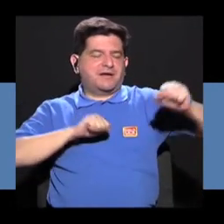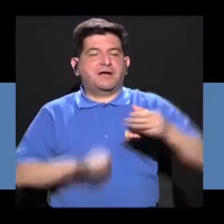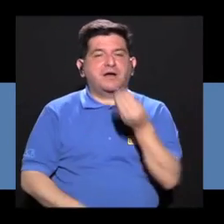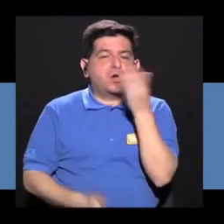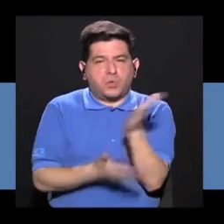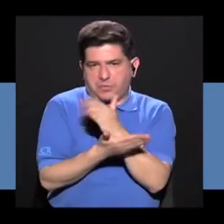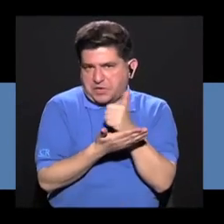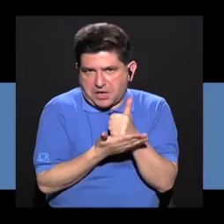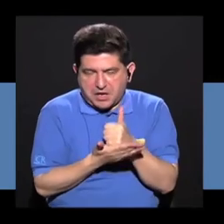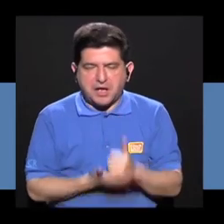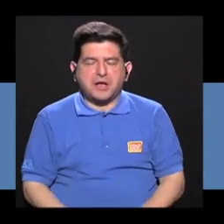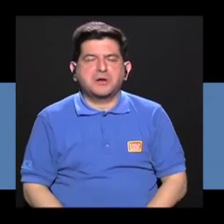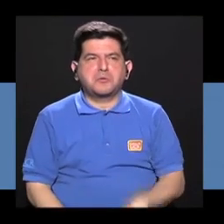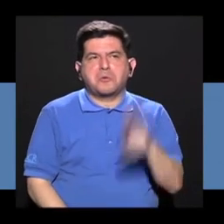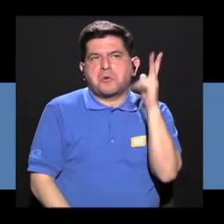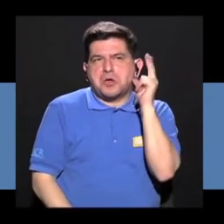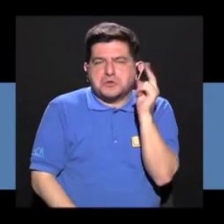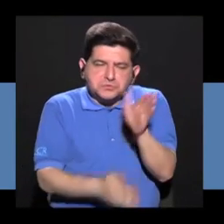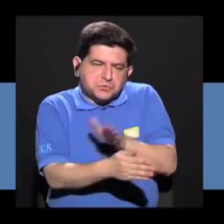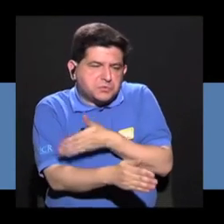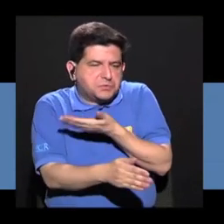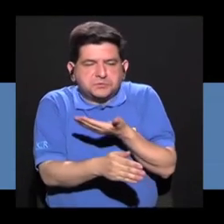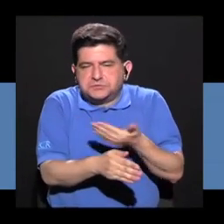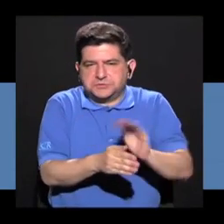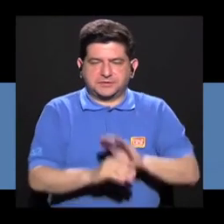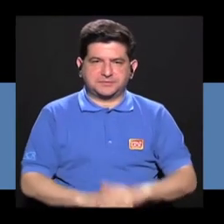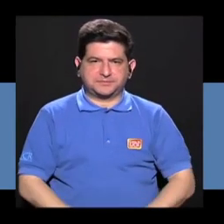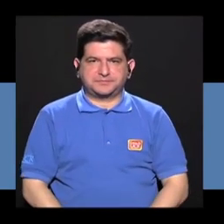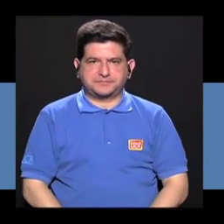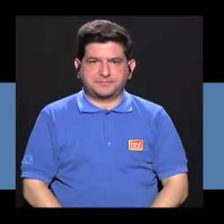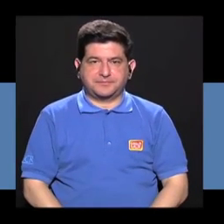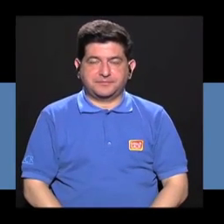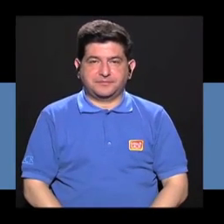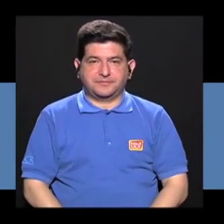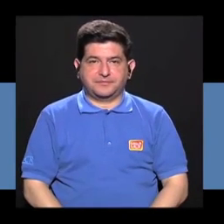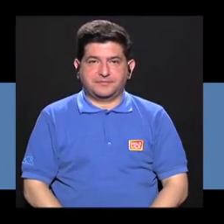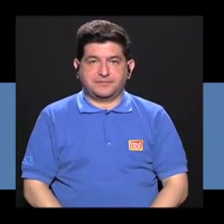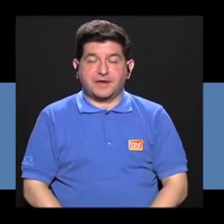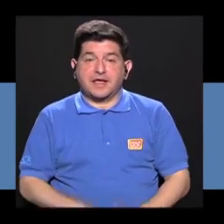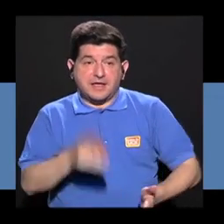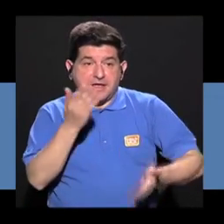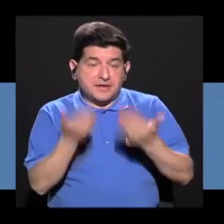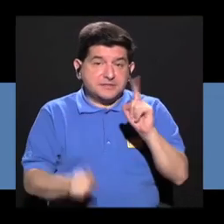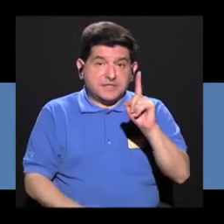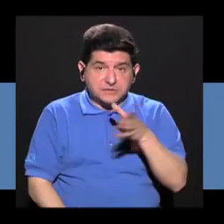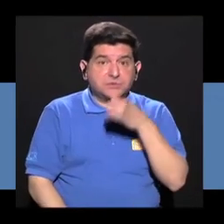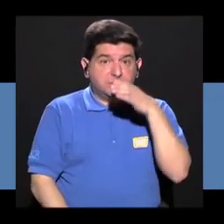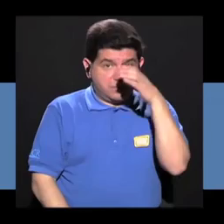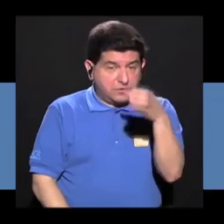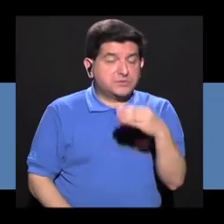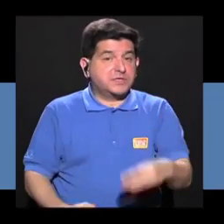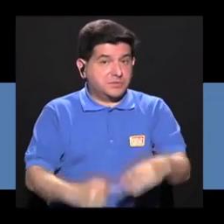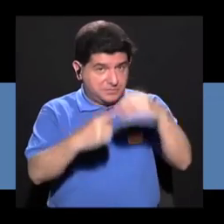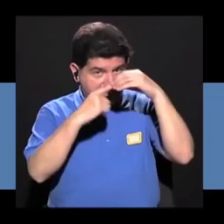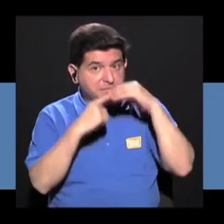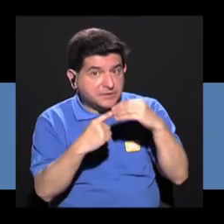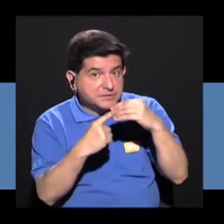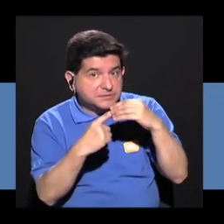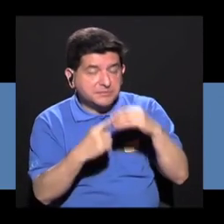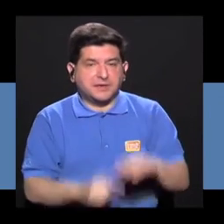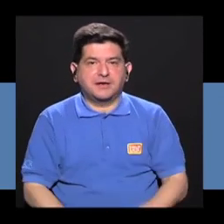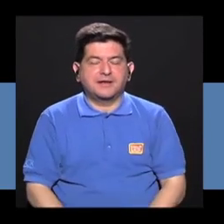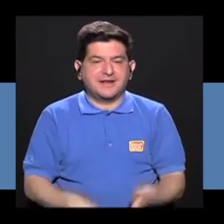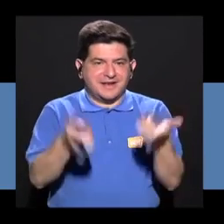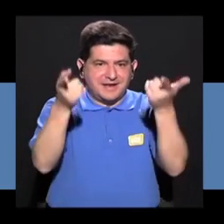estudiante pueda estirarse, comerse algo, escuchar la canción que más le gusta. Y sí, digamos, una de las